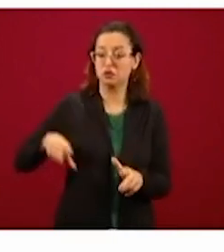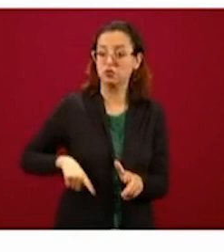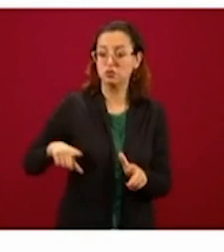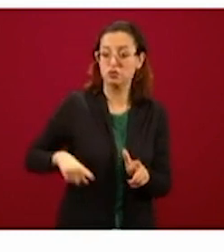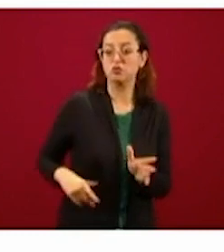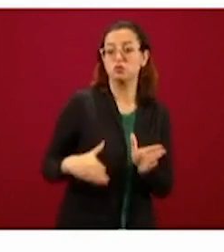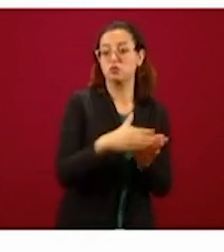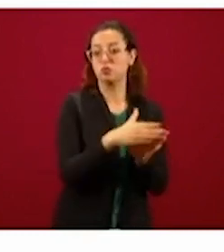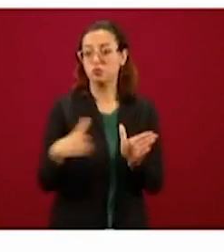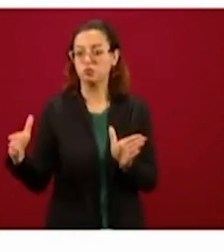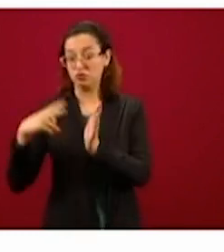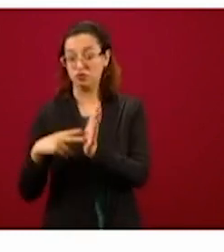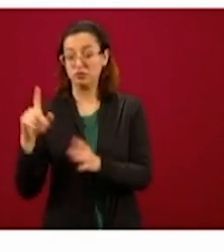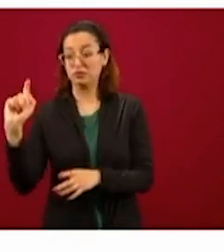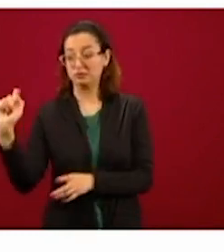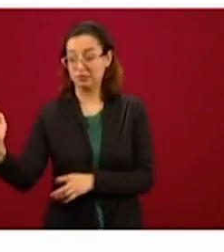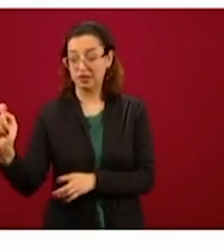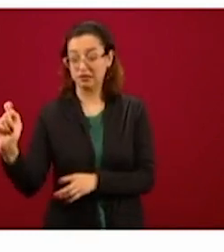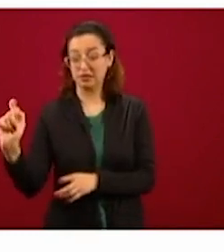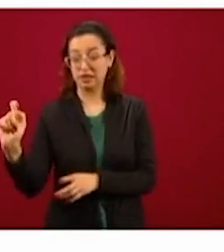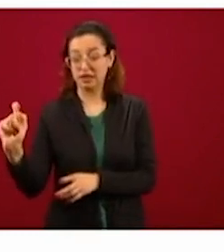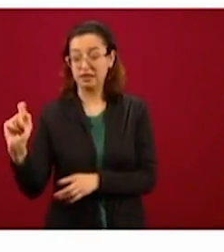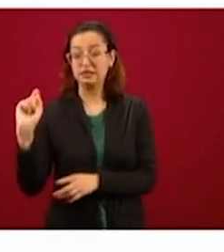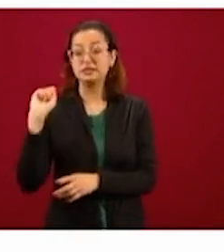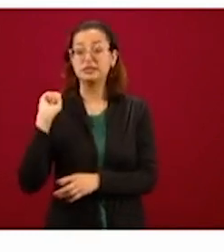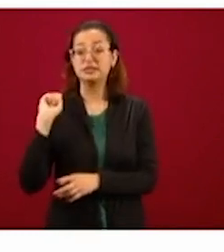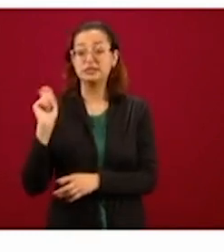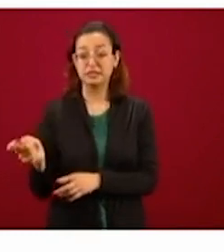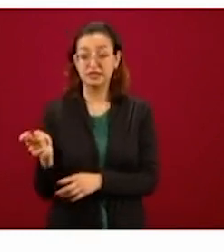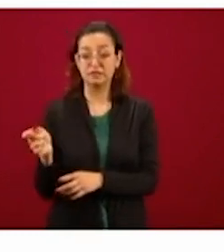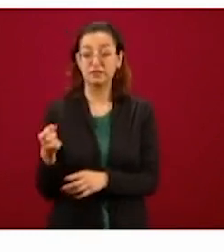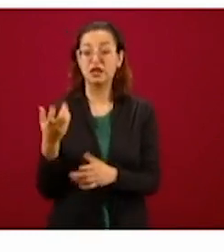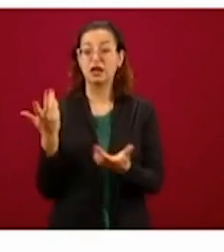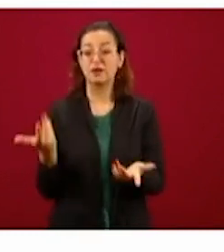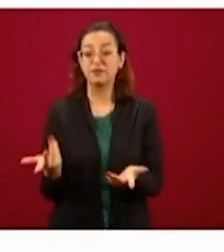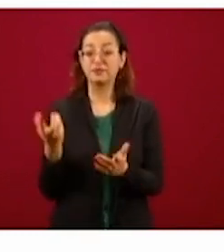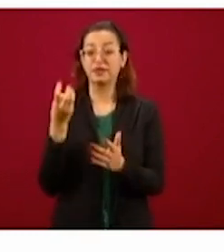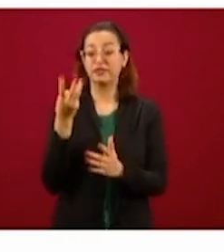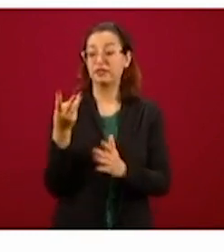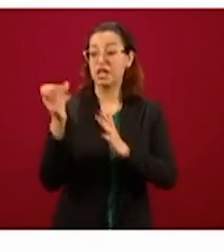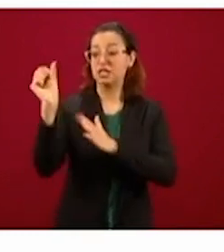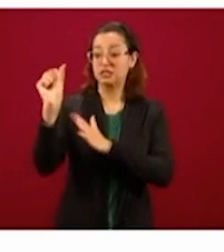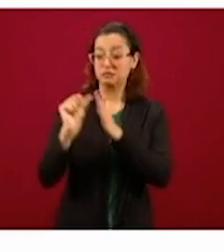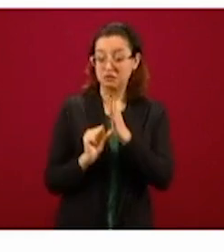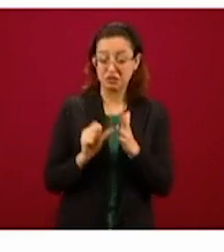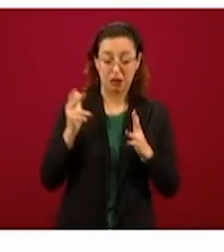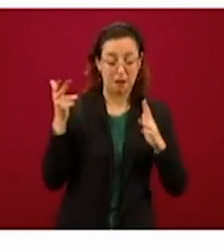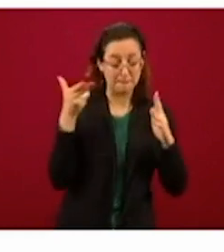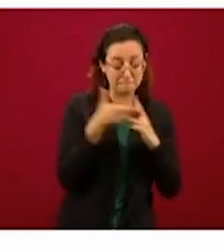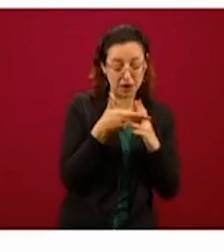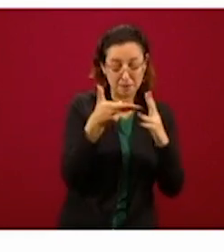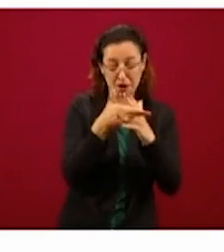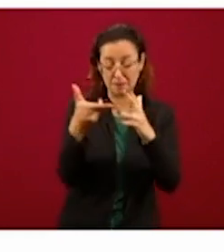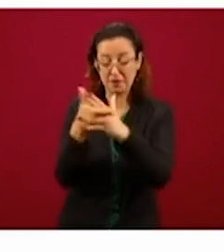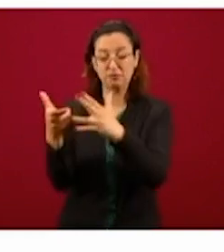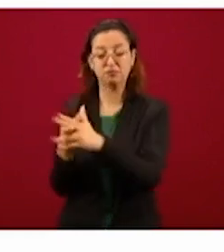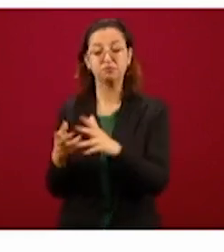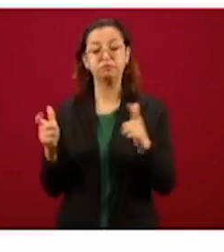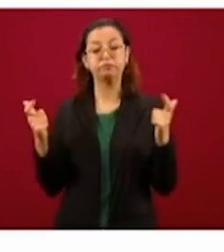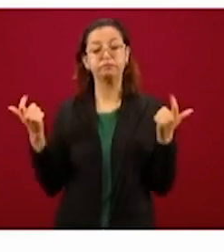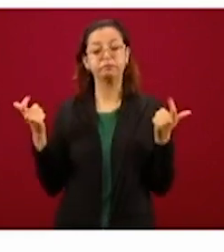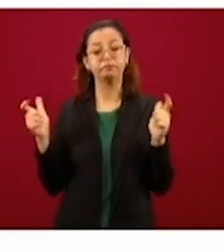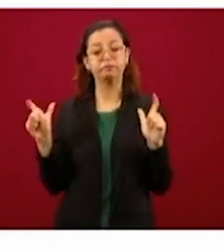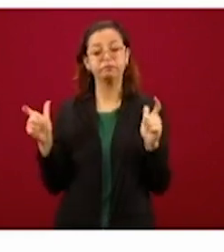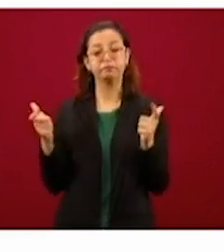partir de diciembre. Tenemos ya tres meses con una baja